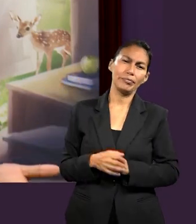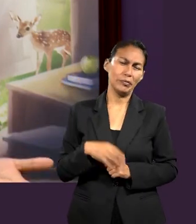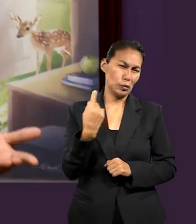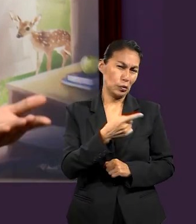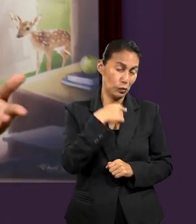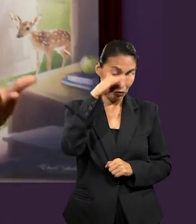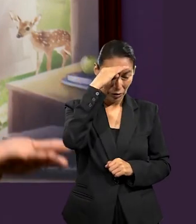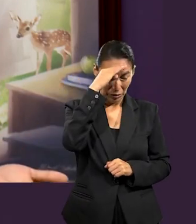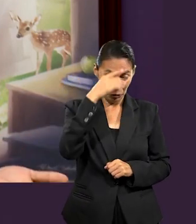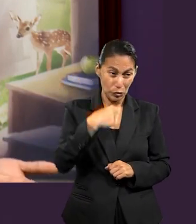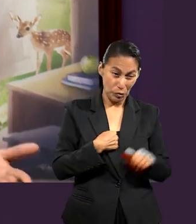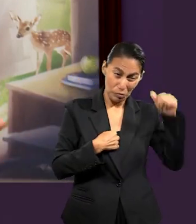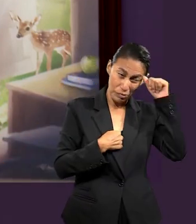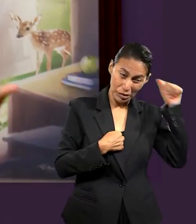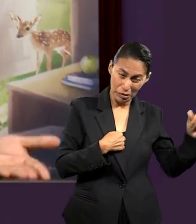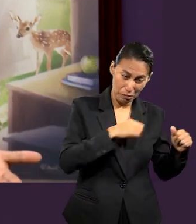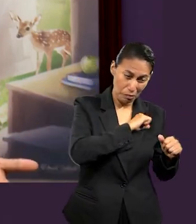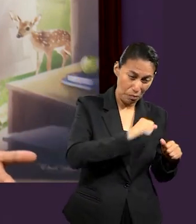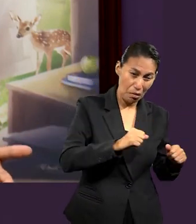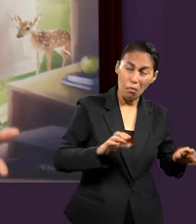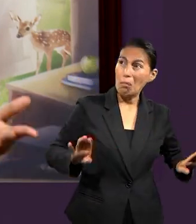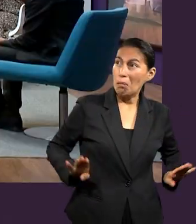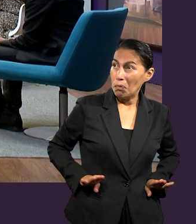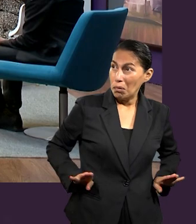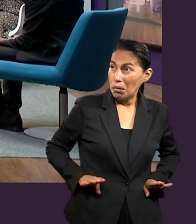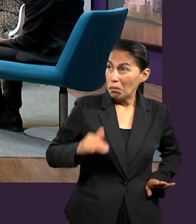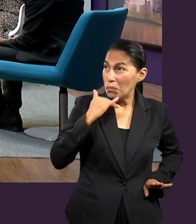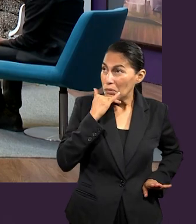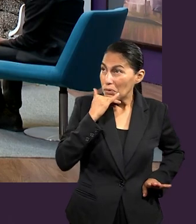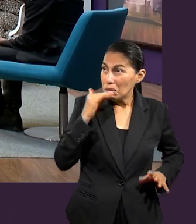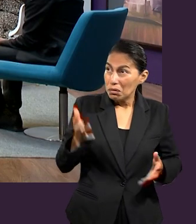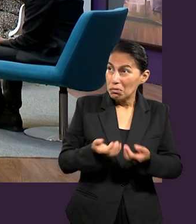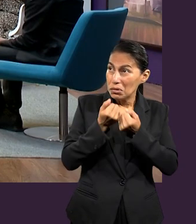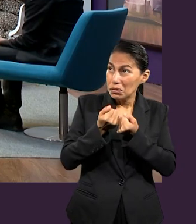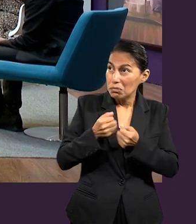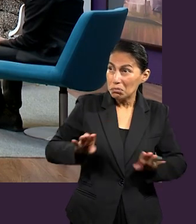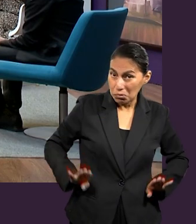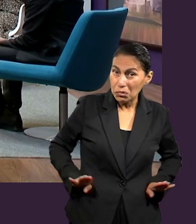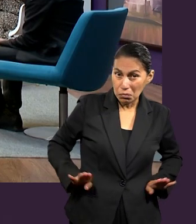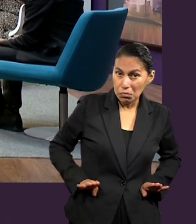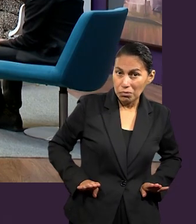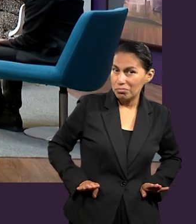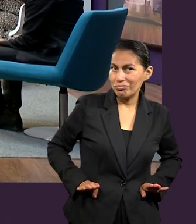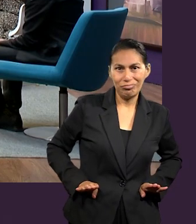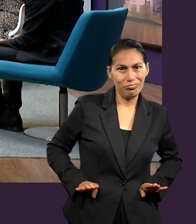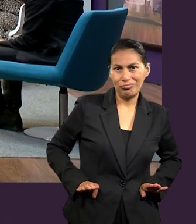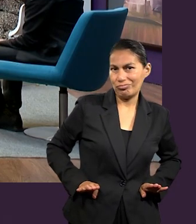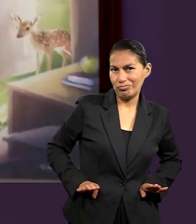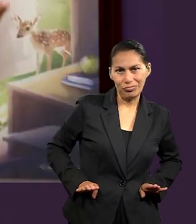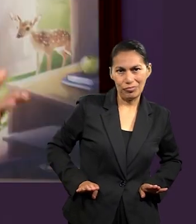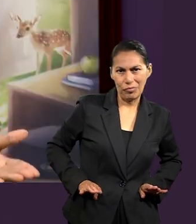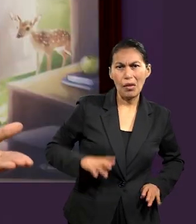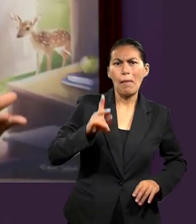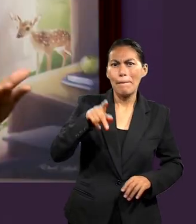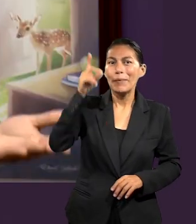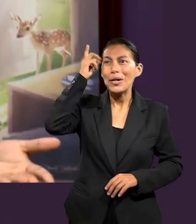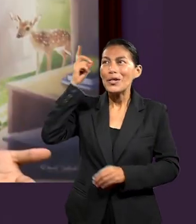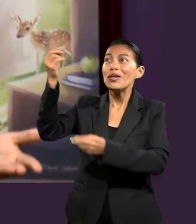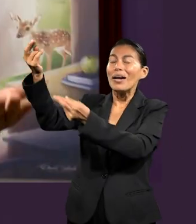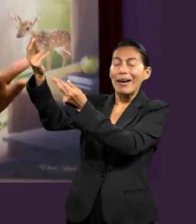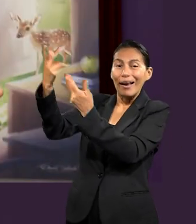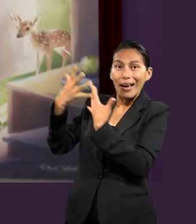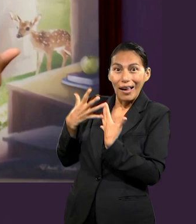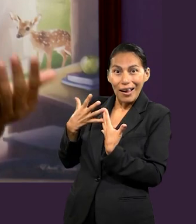verdad, no somos dignos, no lo merecemos, pero nos recuerda su palabra decir yo te lo he